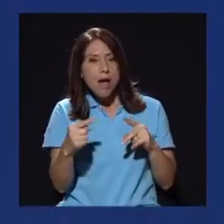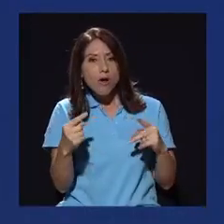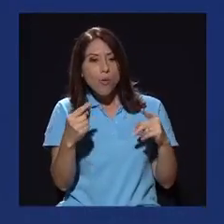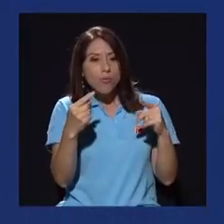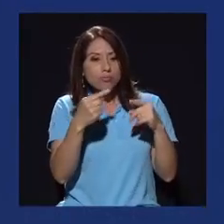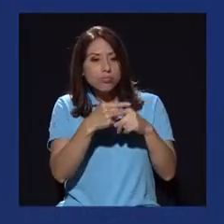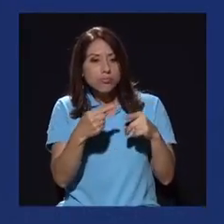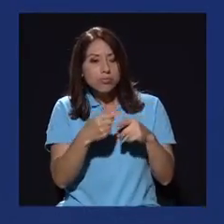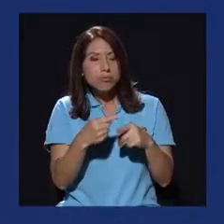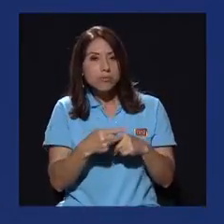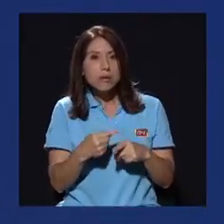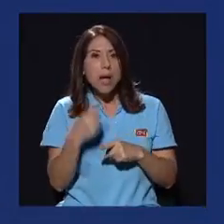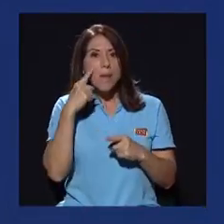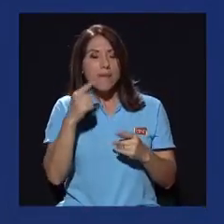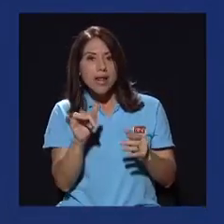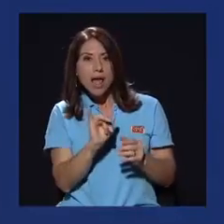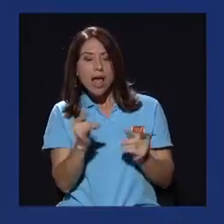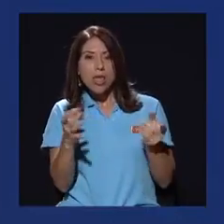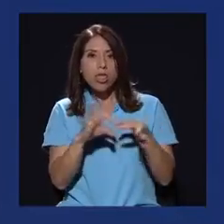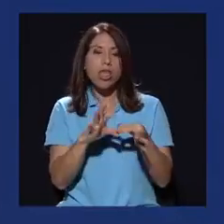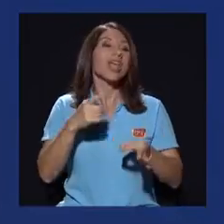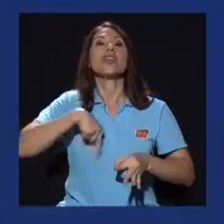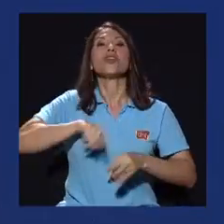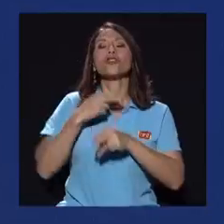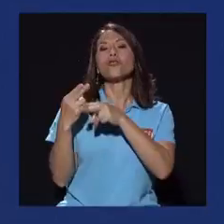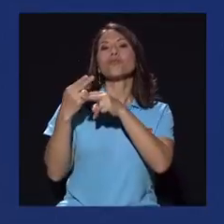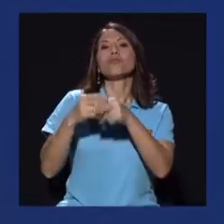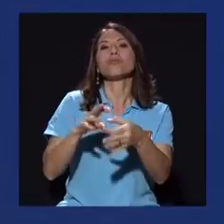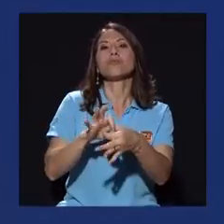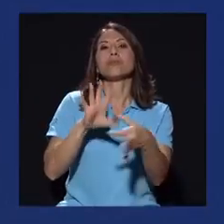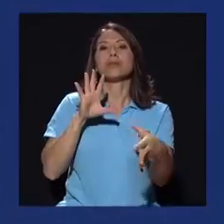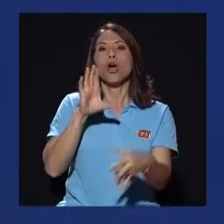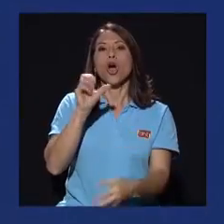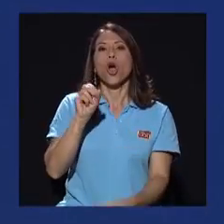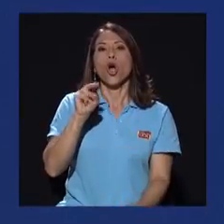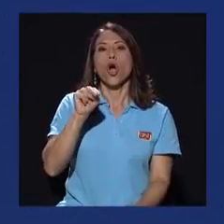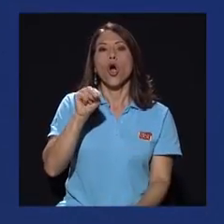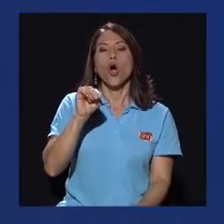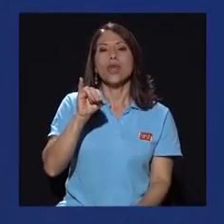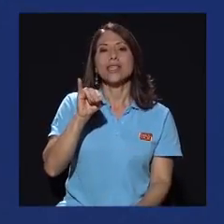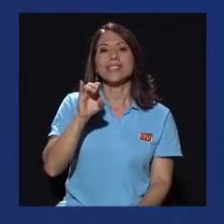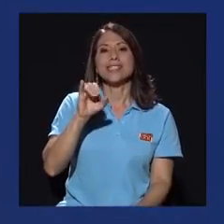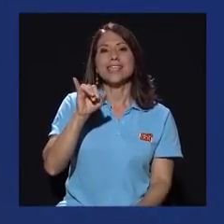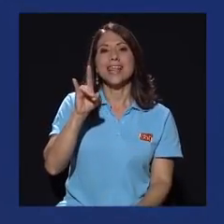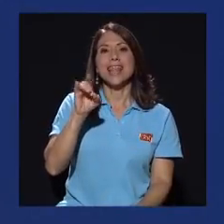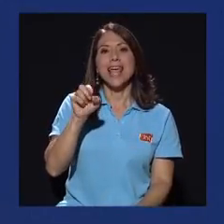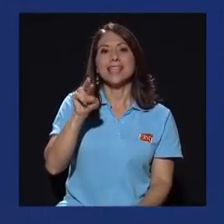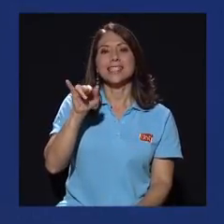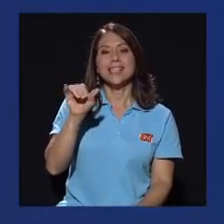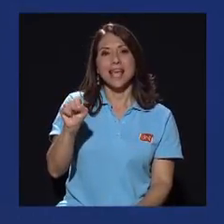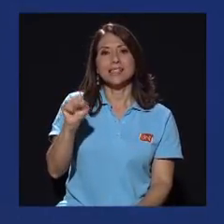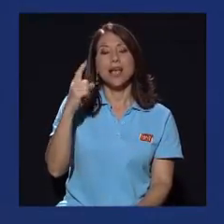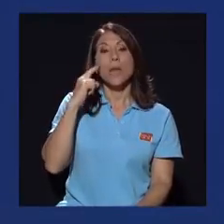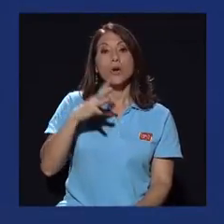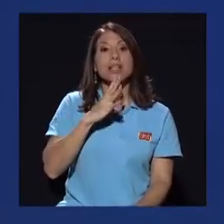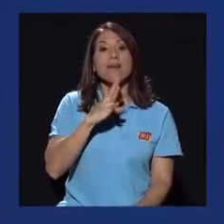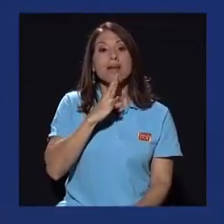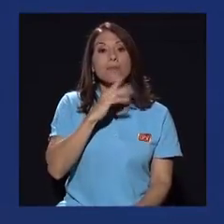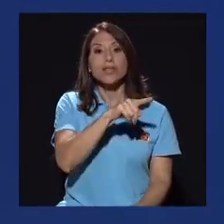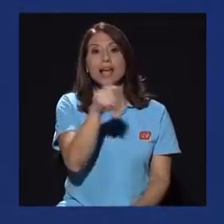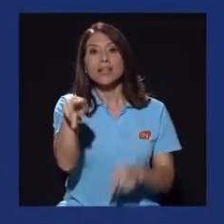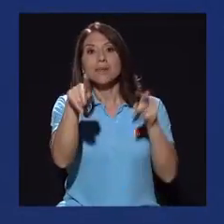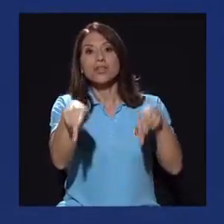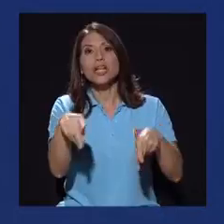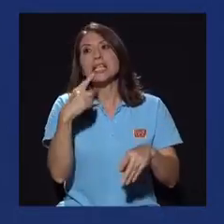coincidencias. Y de hecho la publicación que hicimos así la titulamos, coincidencias, porque una vez que hablamos con las personas involucradas lo atribuían